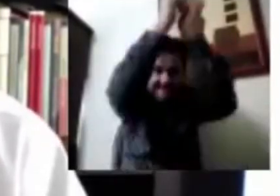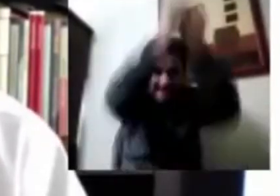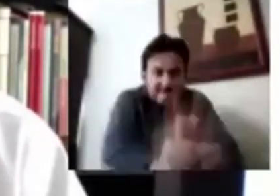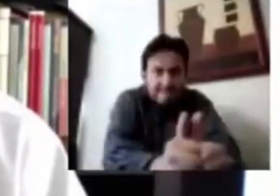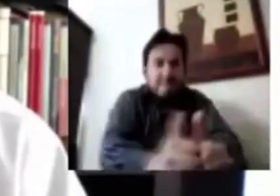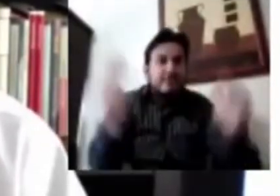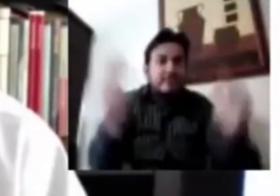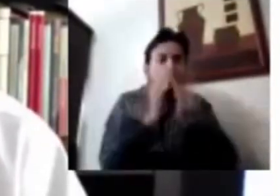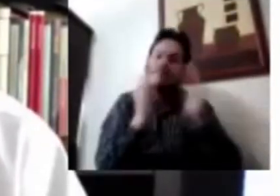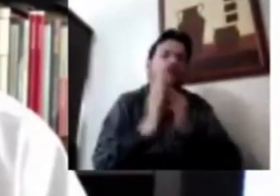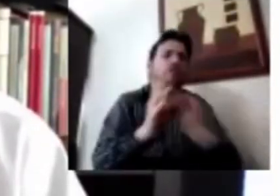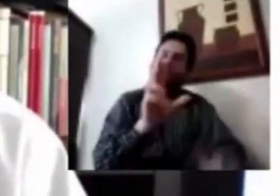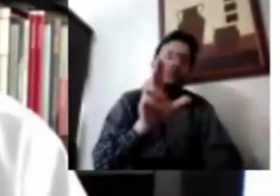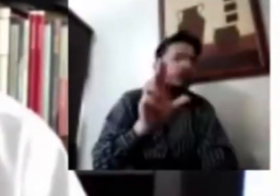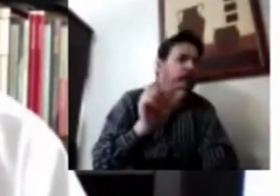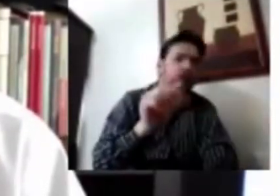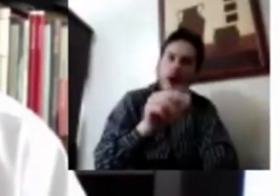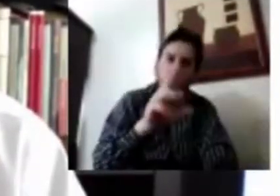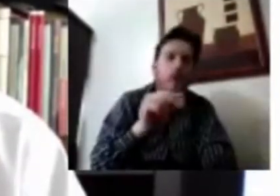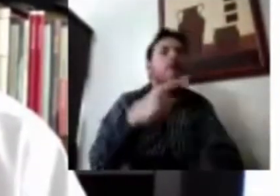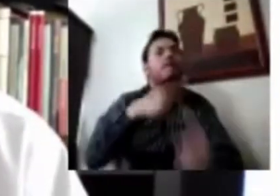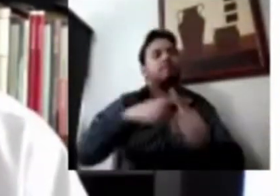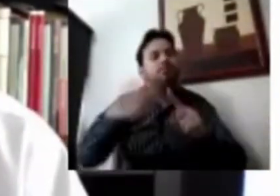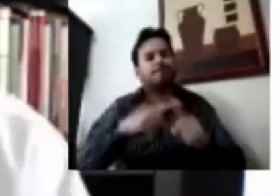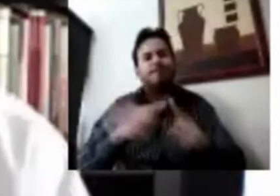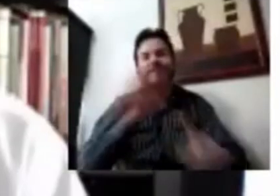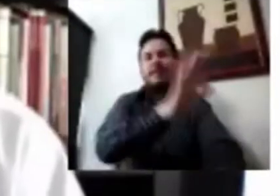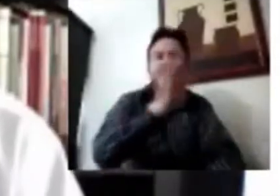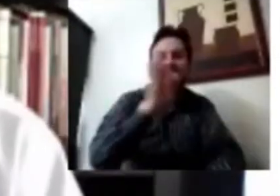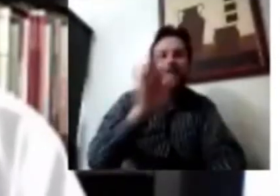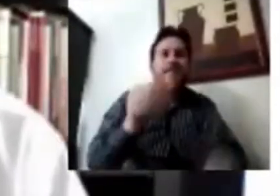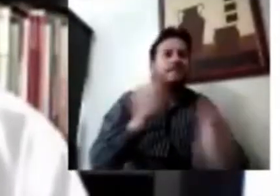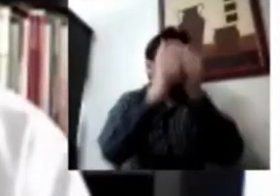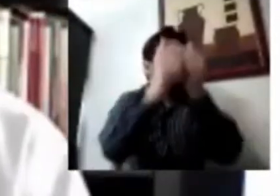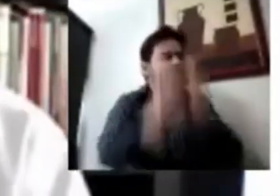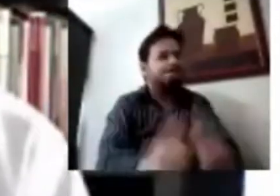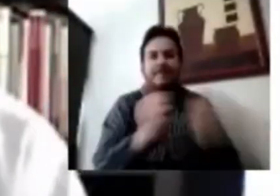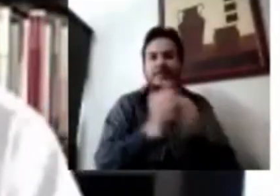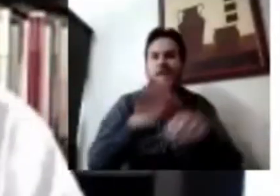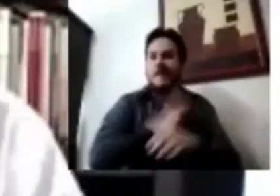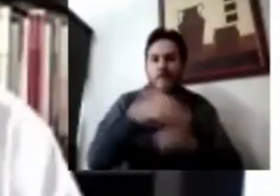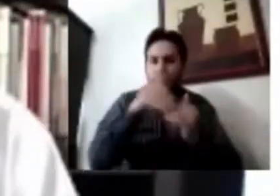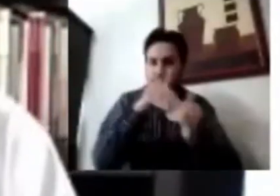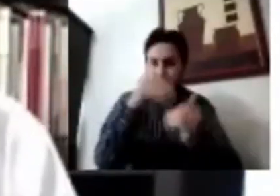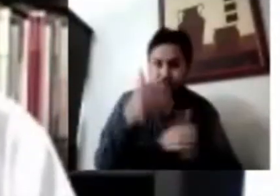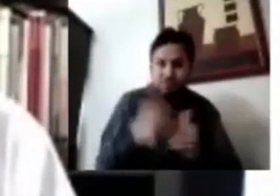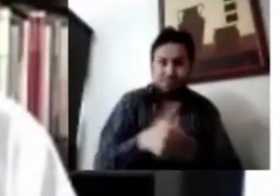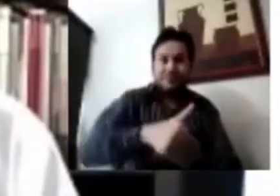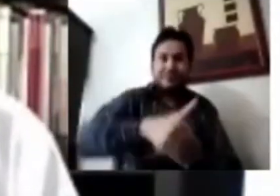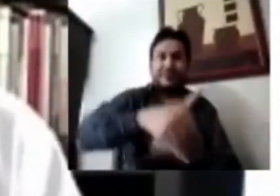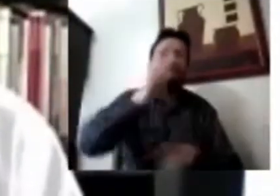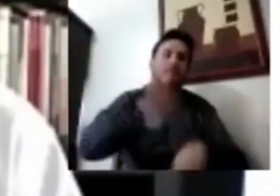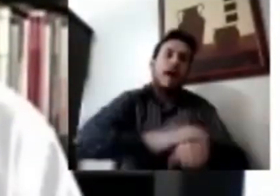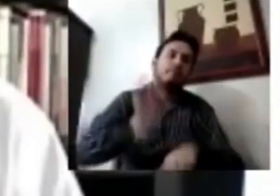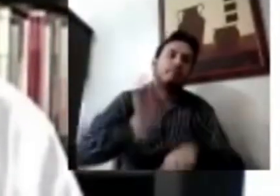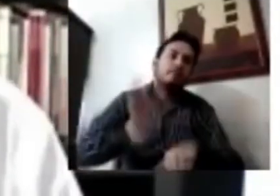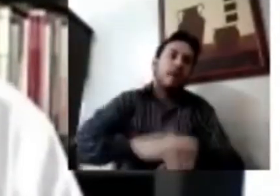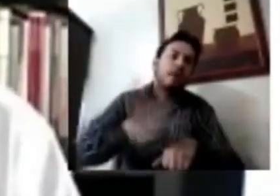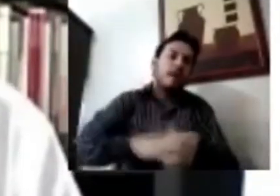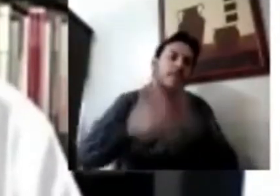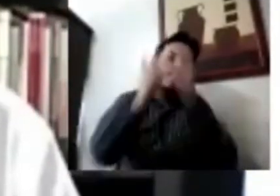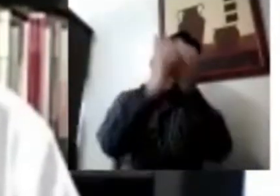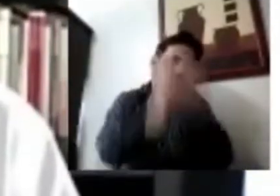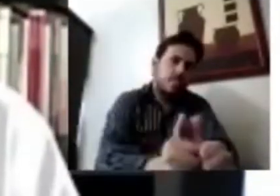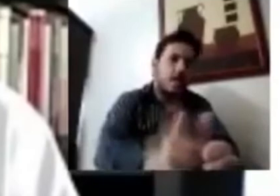con extender las fechas del confinamiento. Acaba de haber una extensión, yo creo que habrá que ver, por encuestas recientes, podría